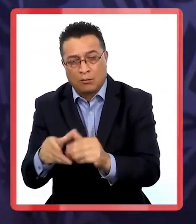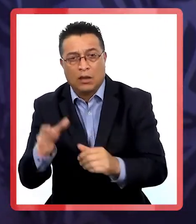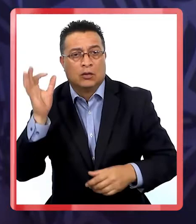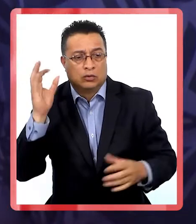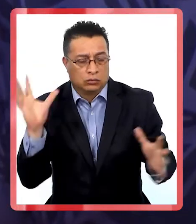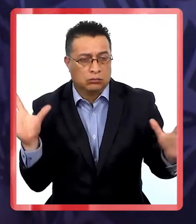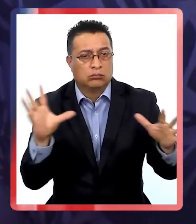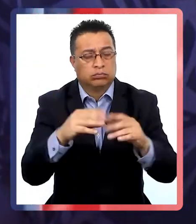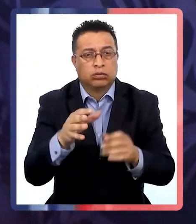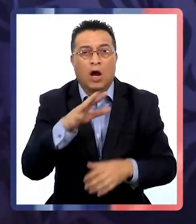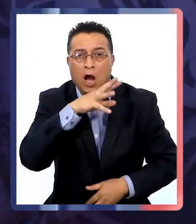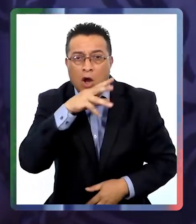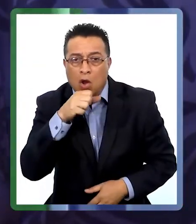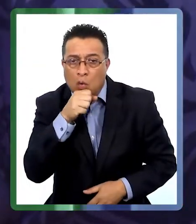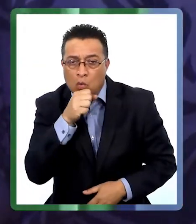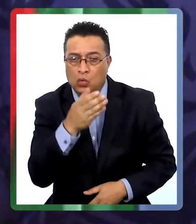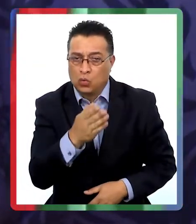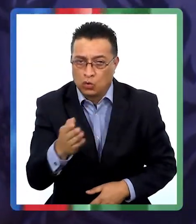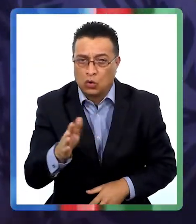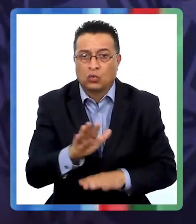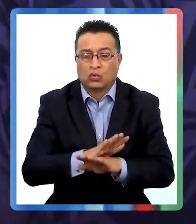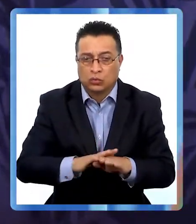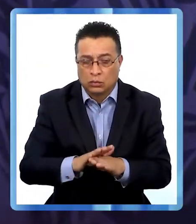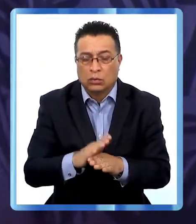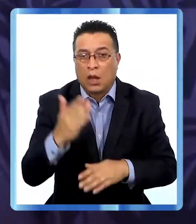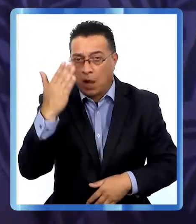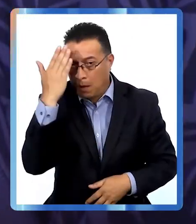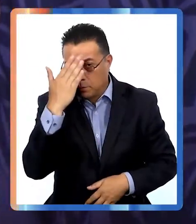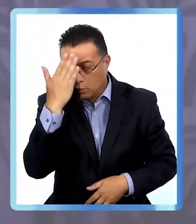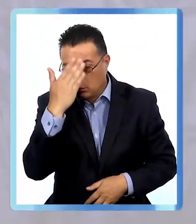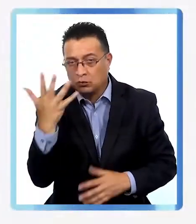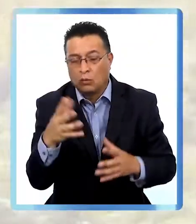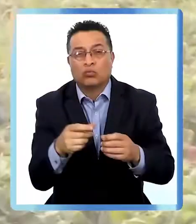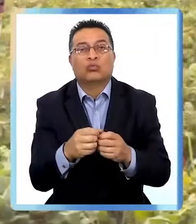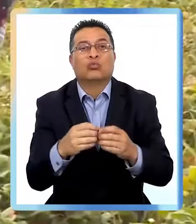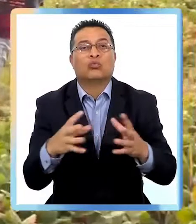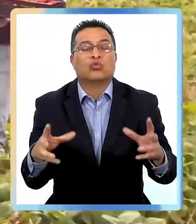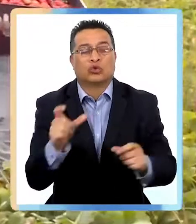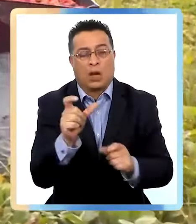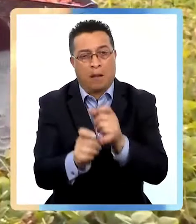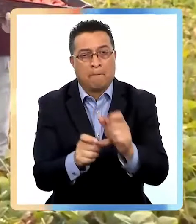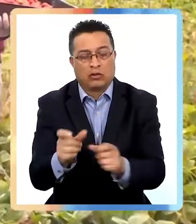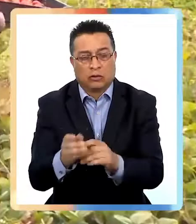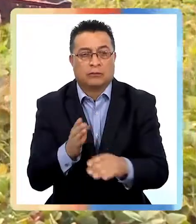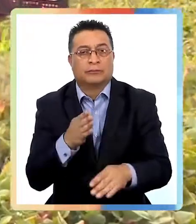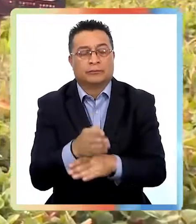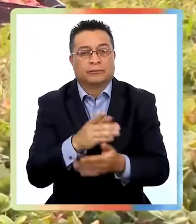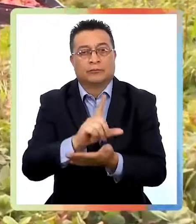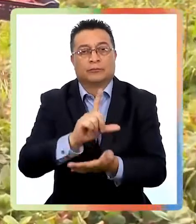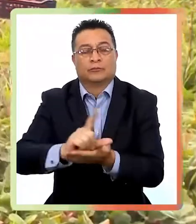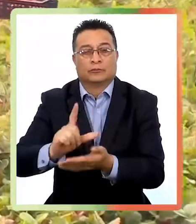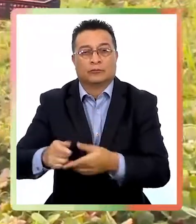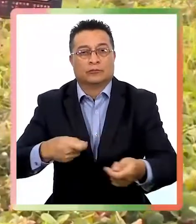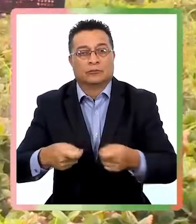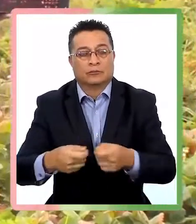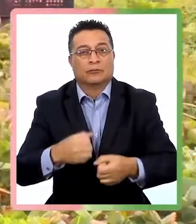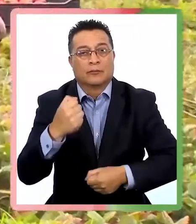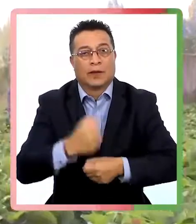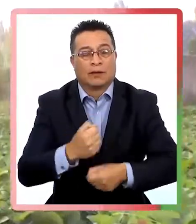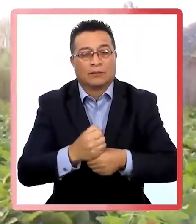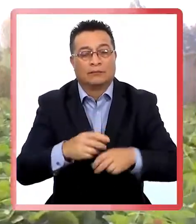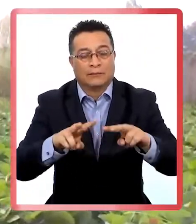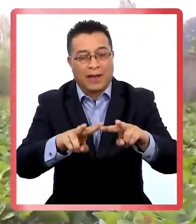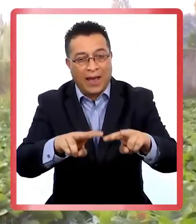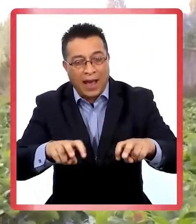reúnen y hay adultos mayores. Nuevamente está la preocupación por la gran cantidad de personas que visitan los centros comerciales o los trabajos